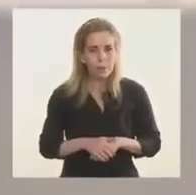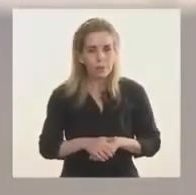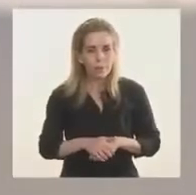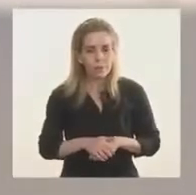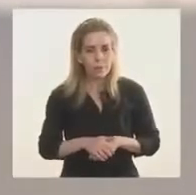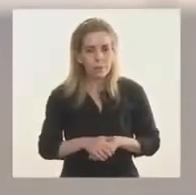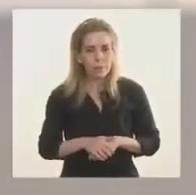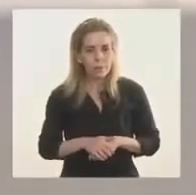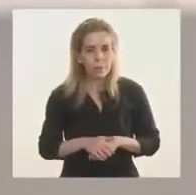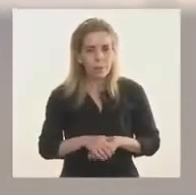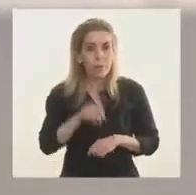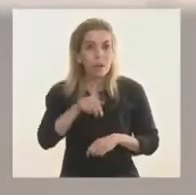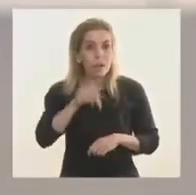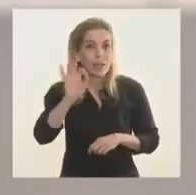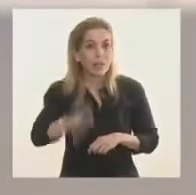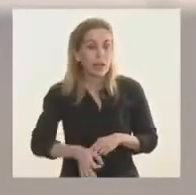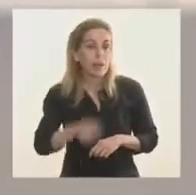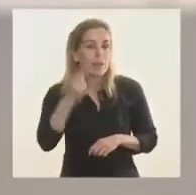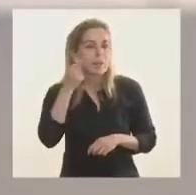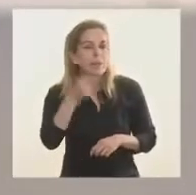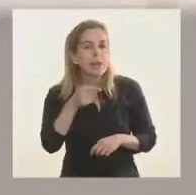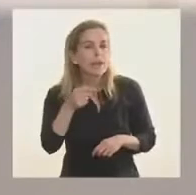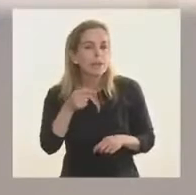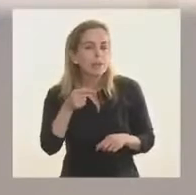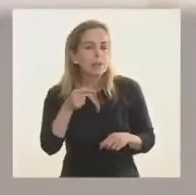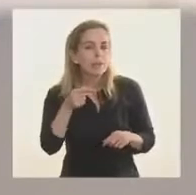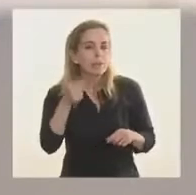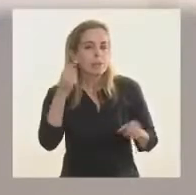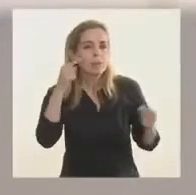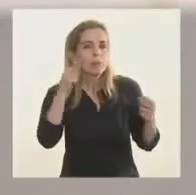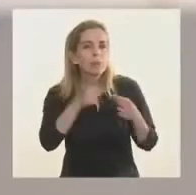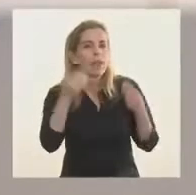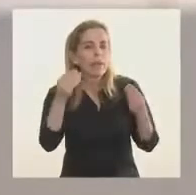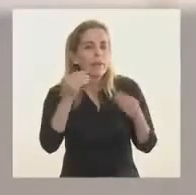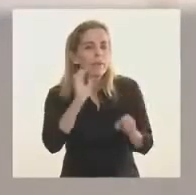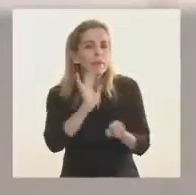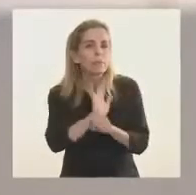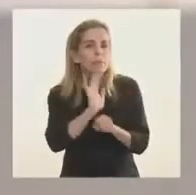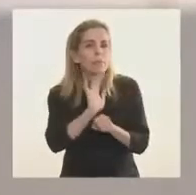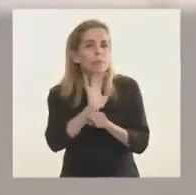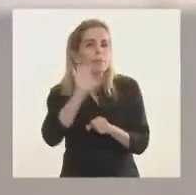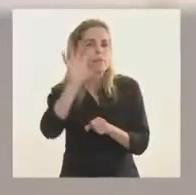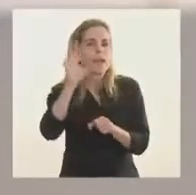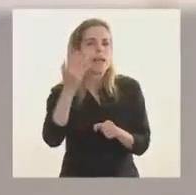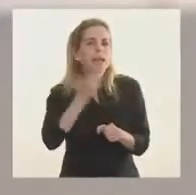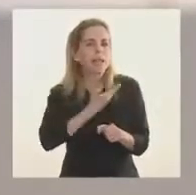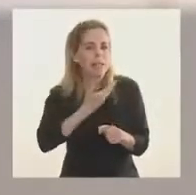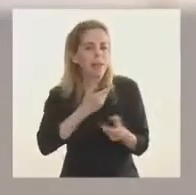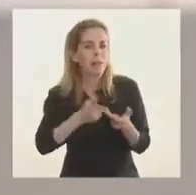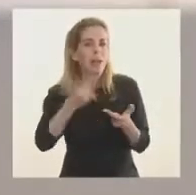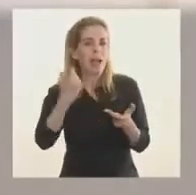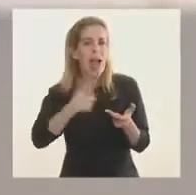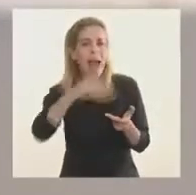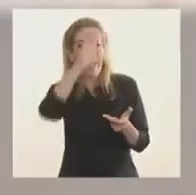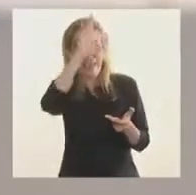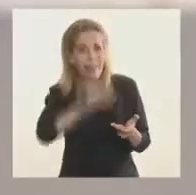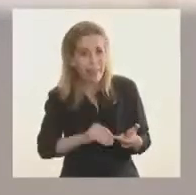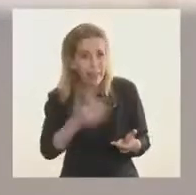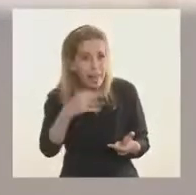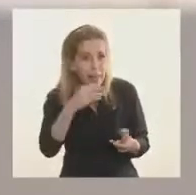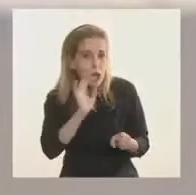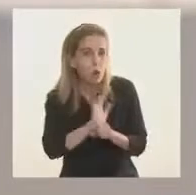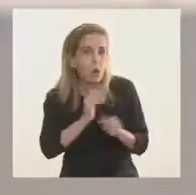saber que esa tarea de reconstruir la provincia, de reconstruir la Argentina, uno está convencido